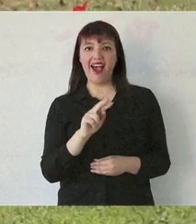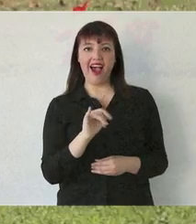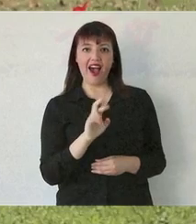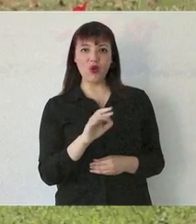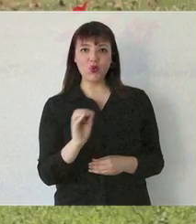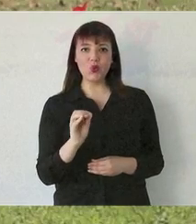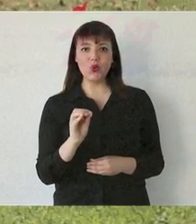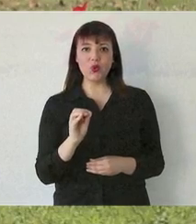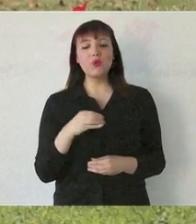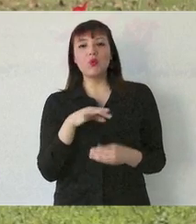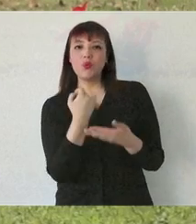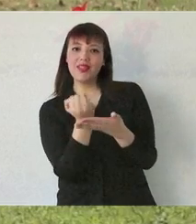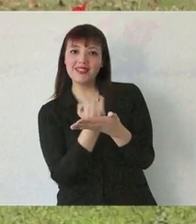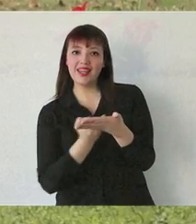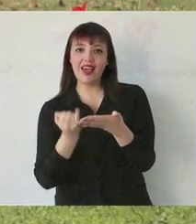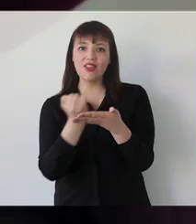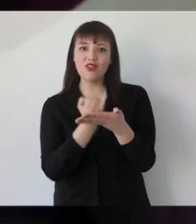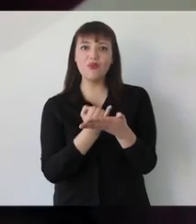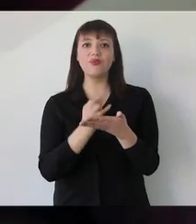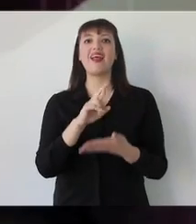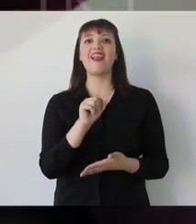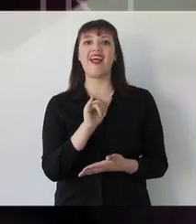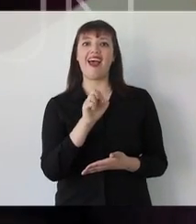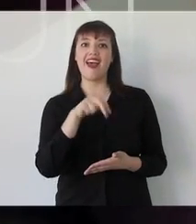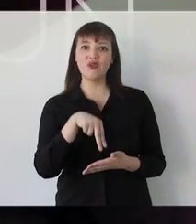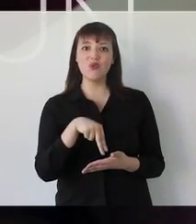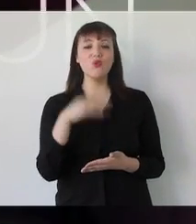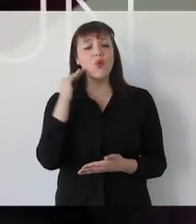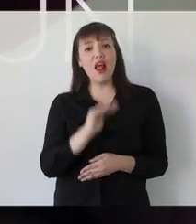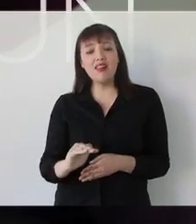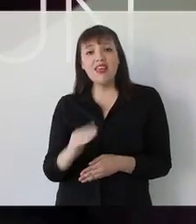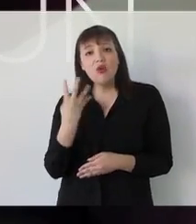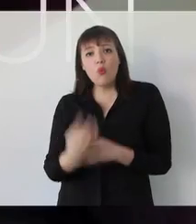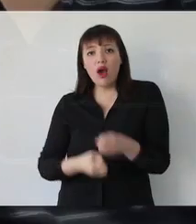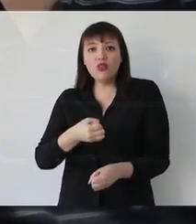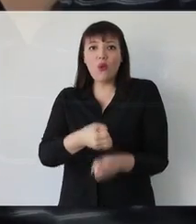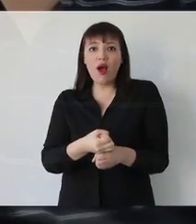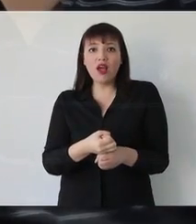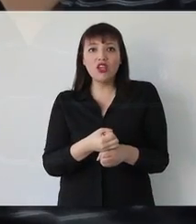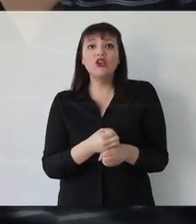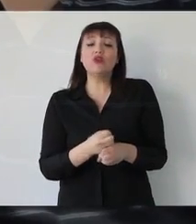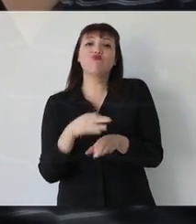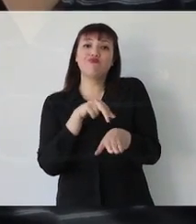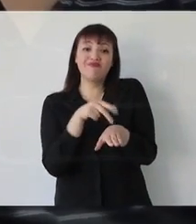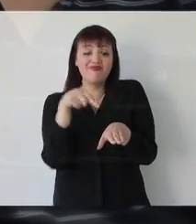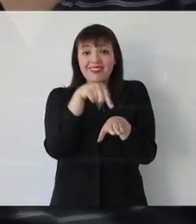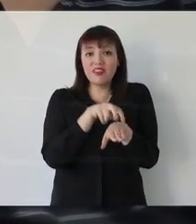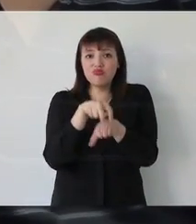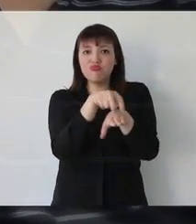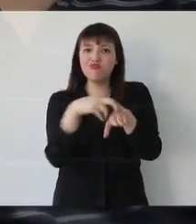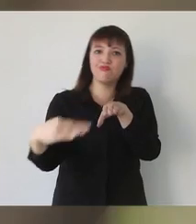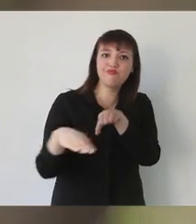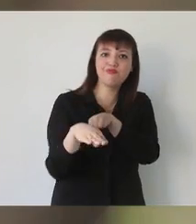Arturo, un diseñador. Rayuna era una niña de cuatro años. Un asesino al volante